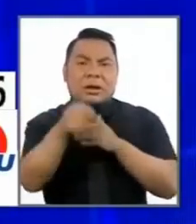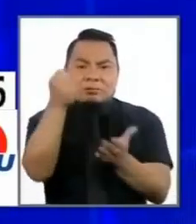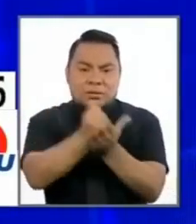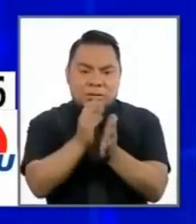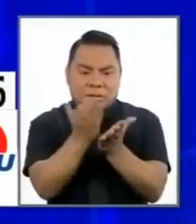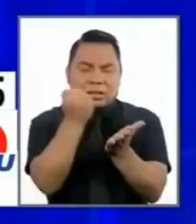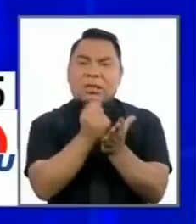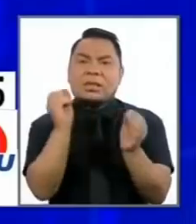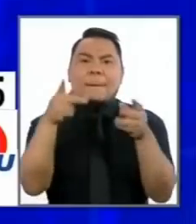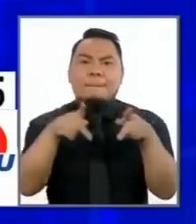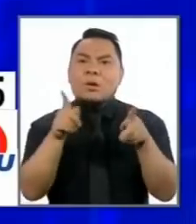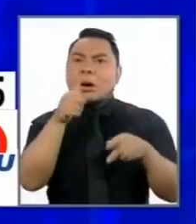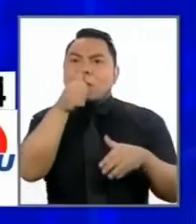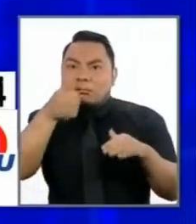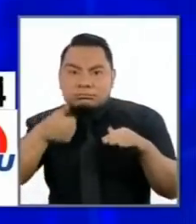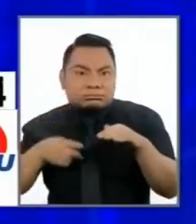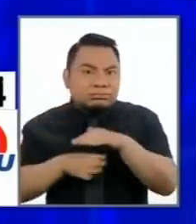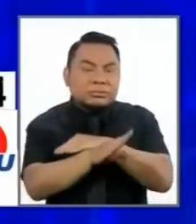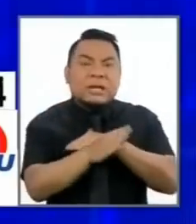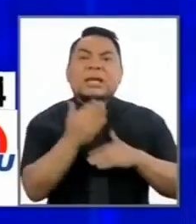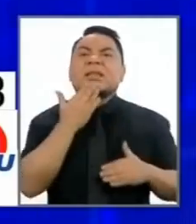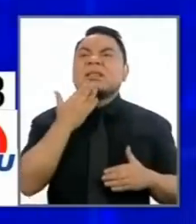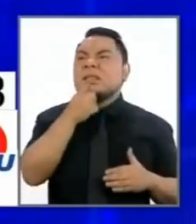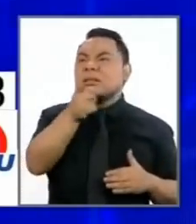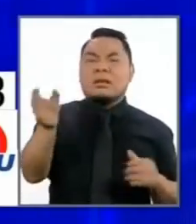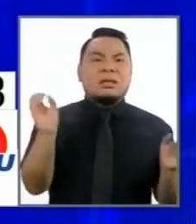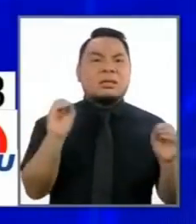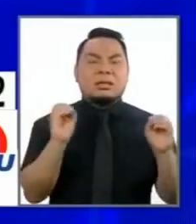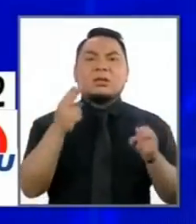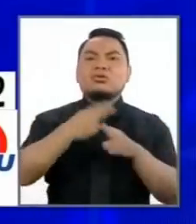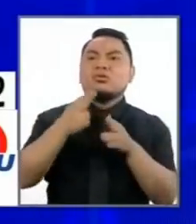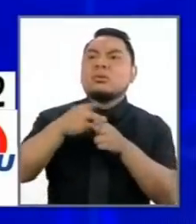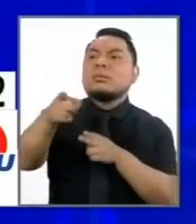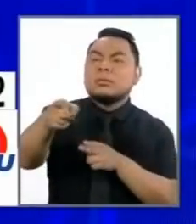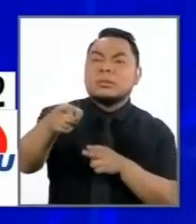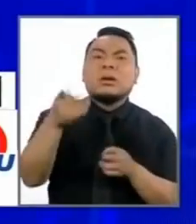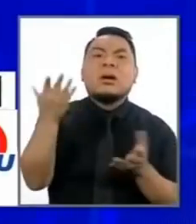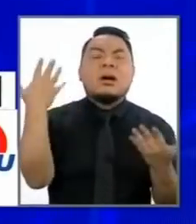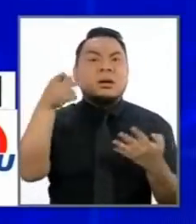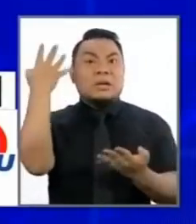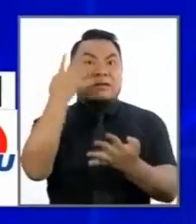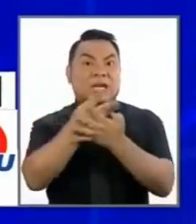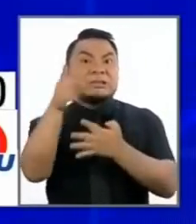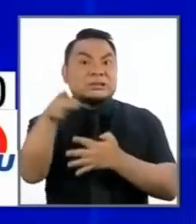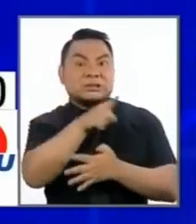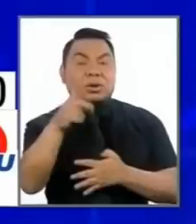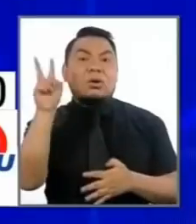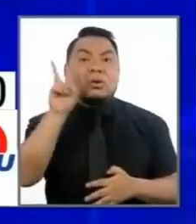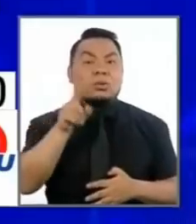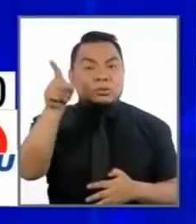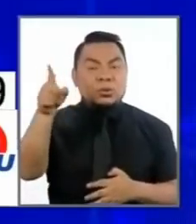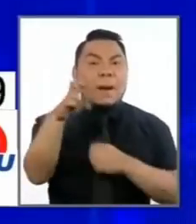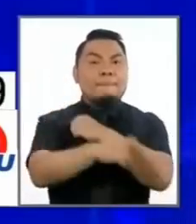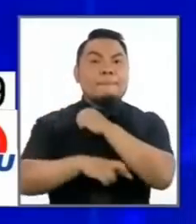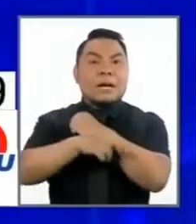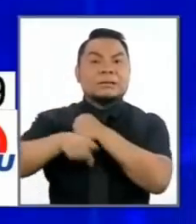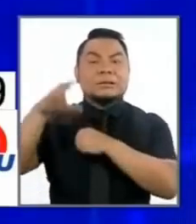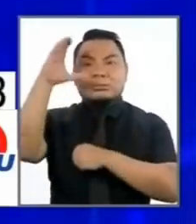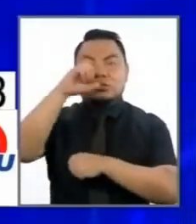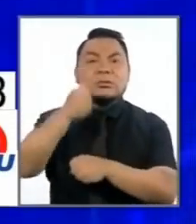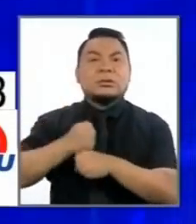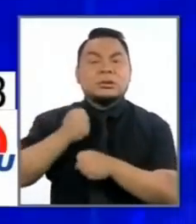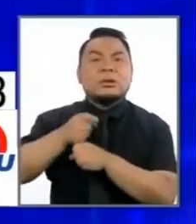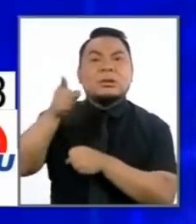ningún tipo de registro. Es decir, no sabemos quiénes son, si tienen antecedentes, si están siendo buscados por la justicia en su país,